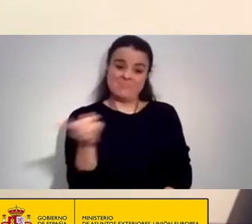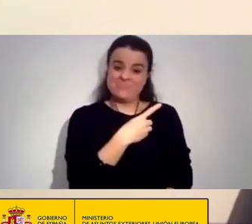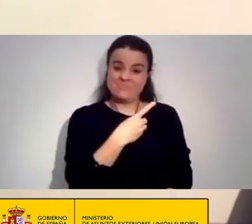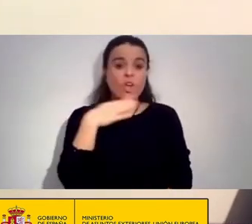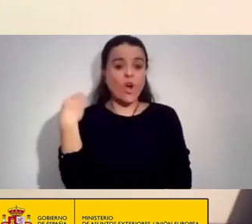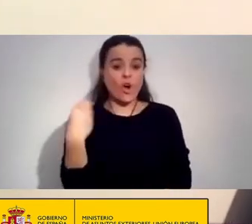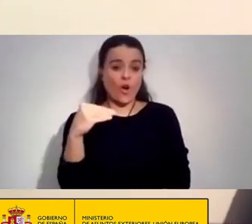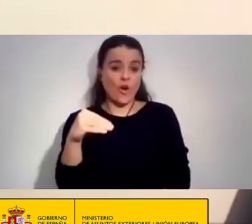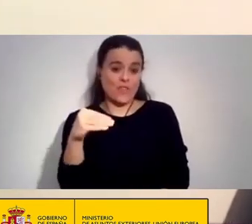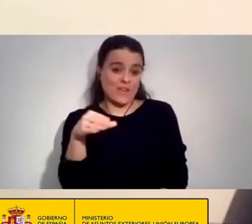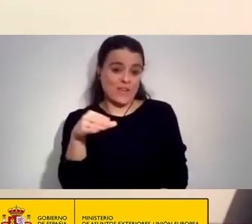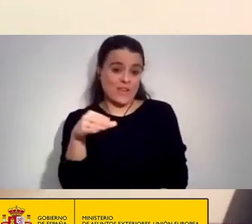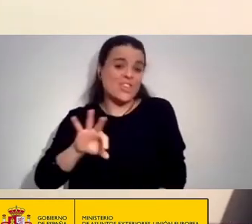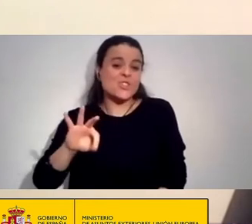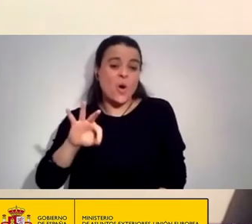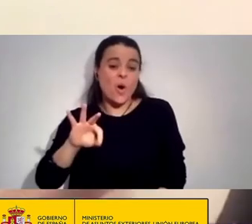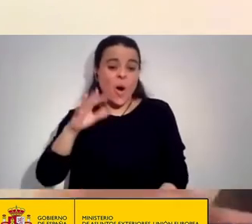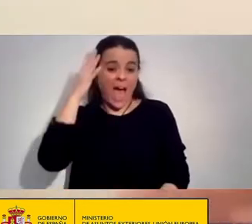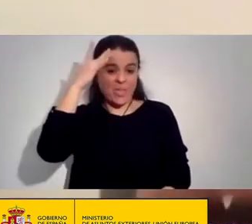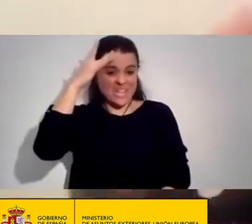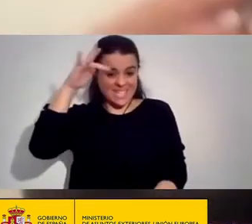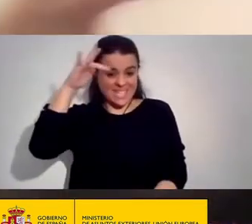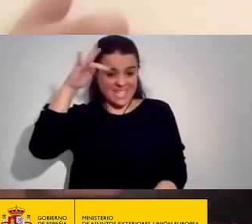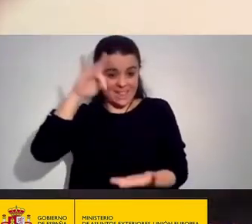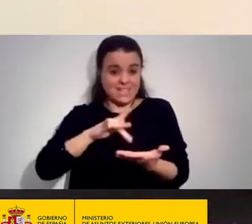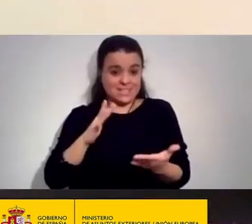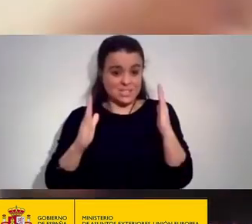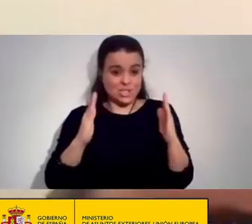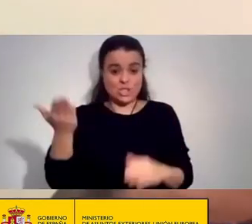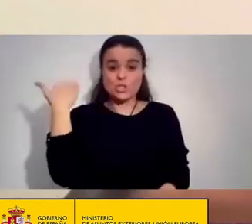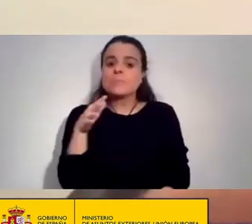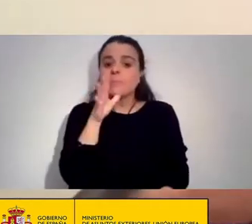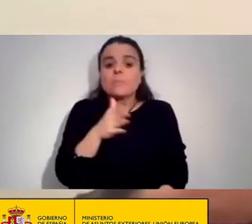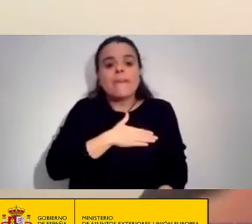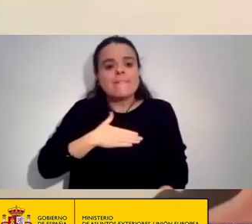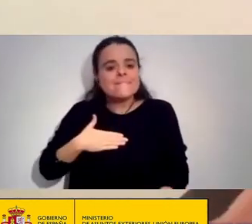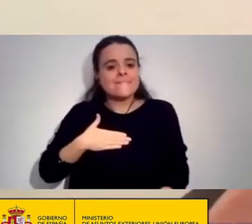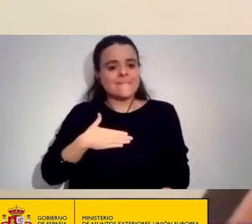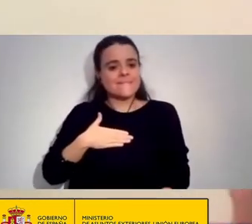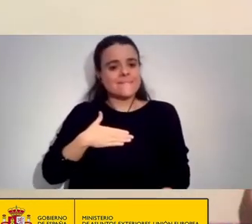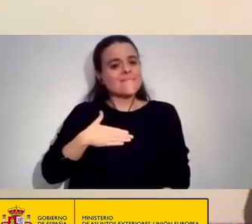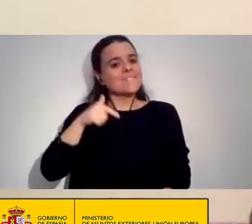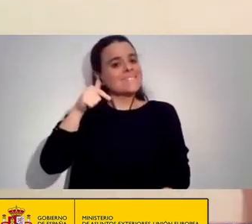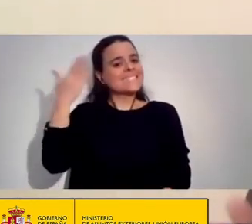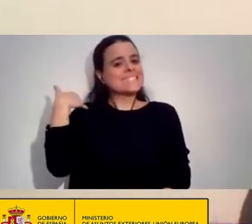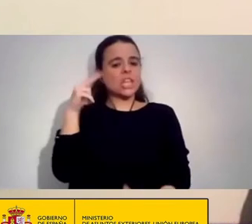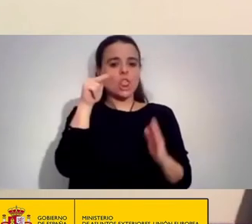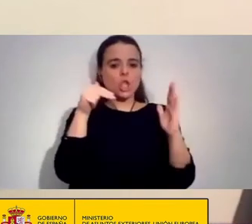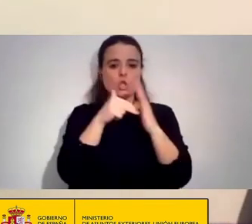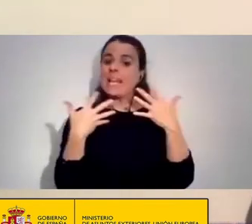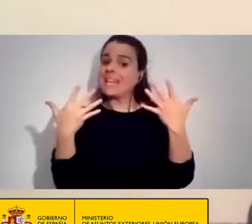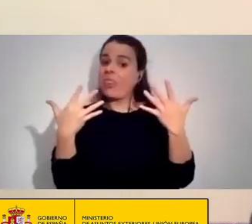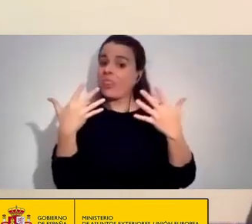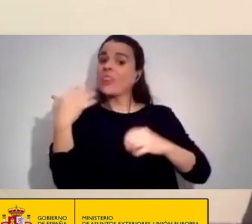Eran niños O adolescentes Cuando todo esto pasó Entonces Por eso Quiero tomar Como punto de partida Ese 2010 Ese diciembre